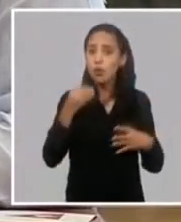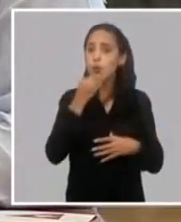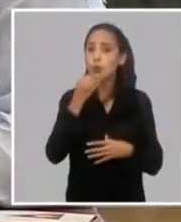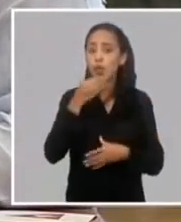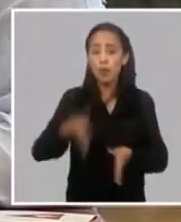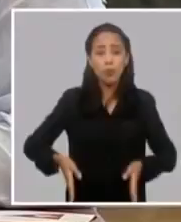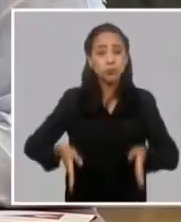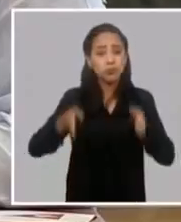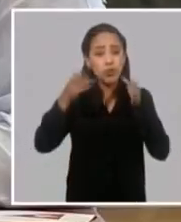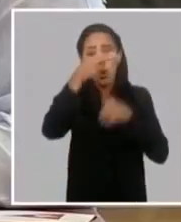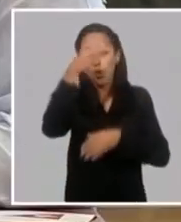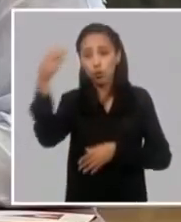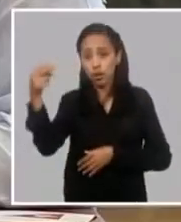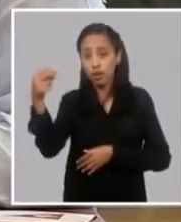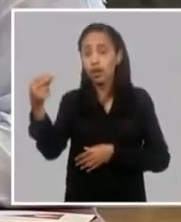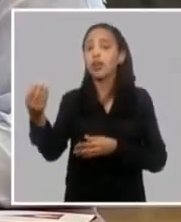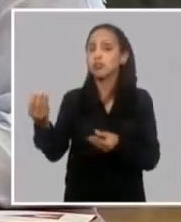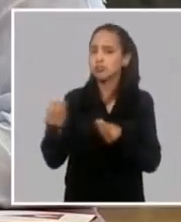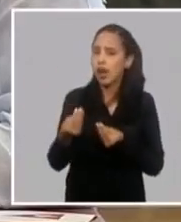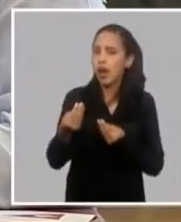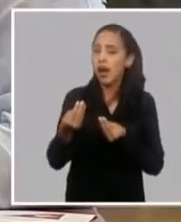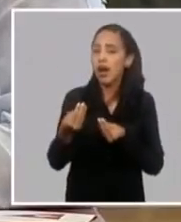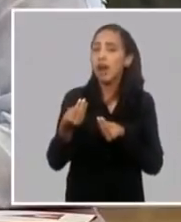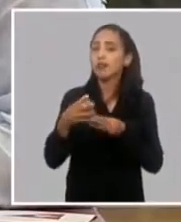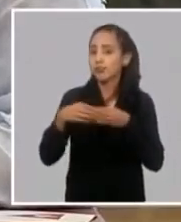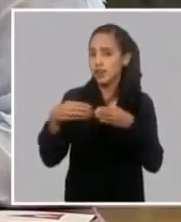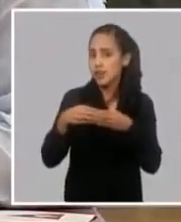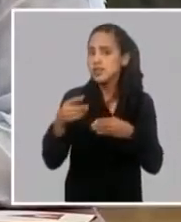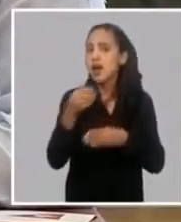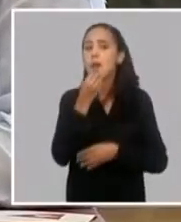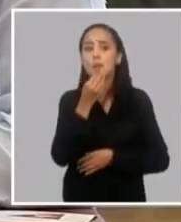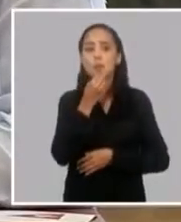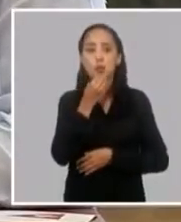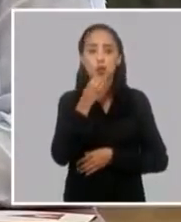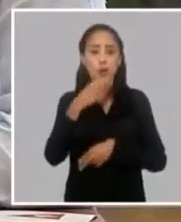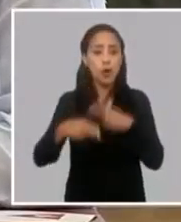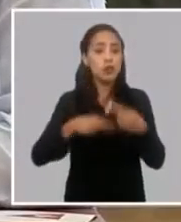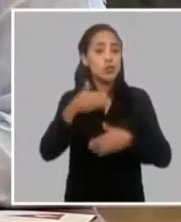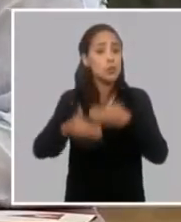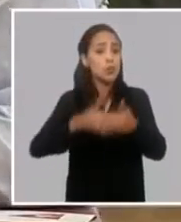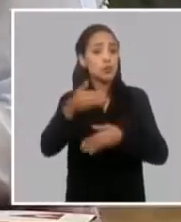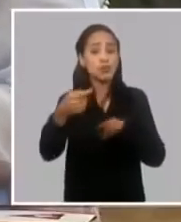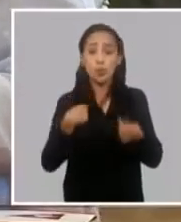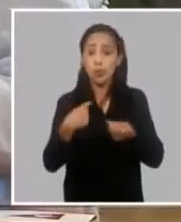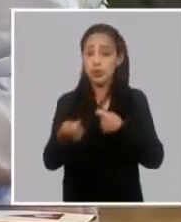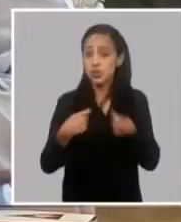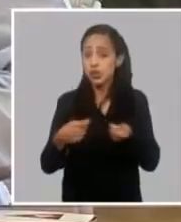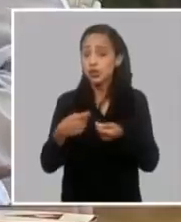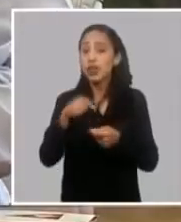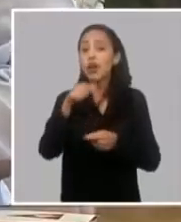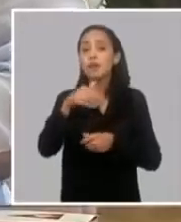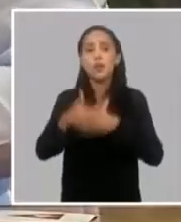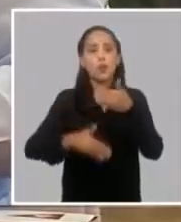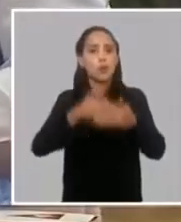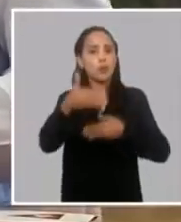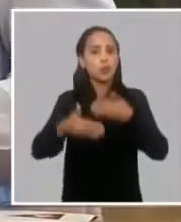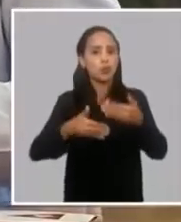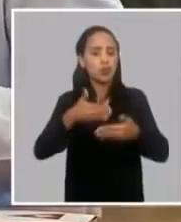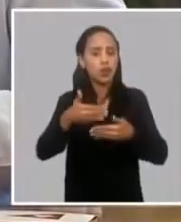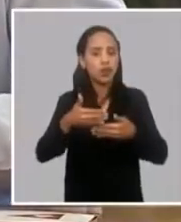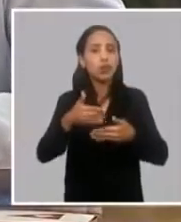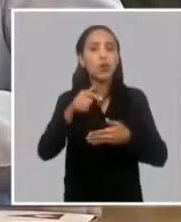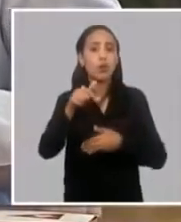importantes para sostener otras actividades. Se desarrollaron procesos inversionistas que favorecieron procesos productivos